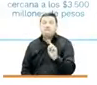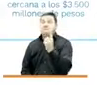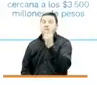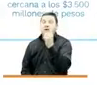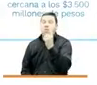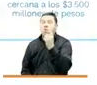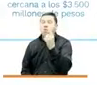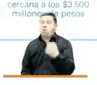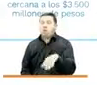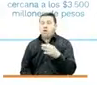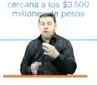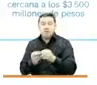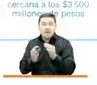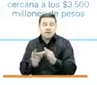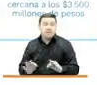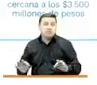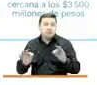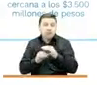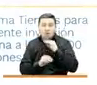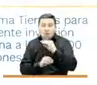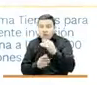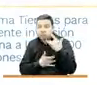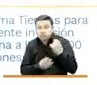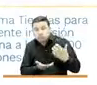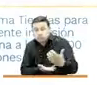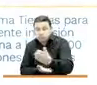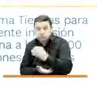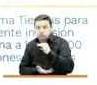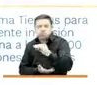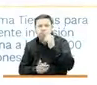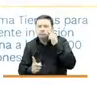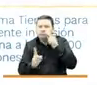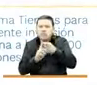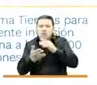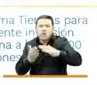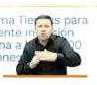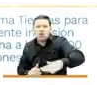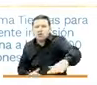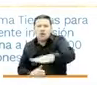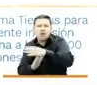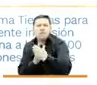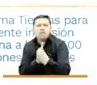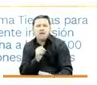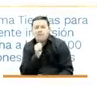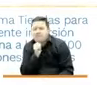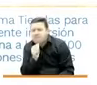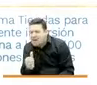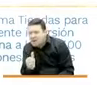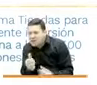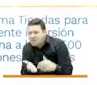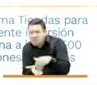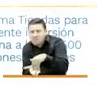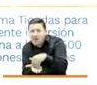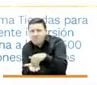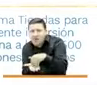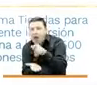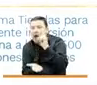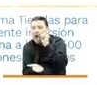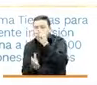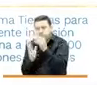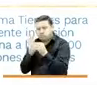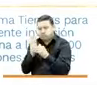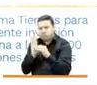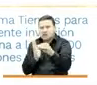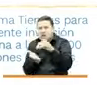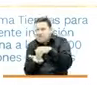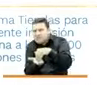no uno de los más importantes ingresos solidarios que está dirigido a la población en estado de pobreza monetaria y pobreza extrema y en condición de